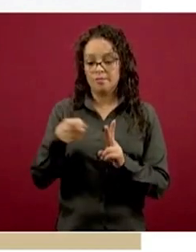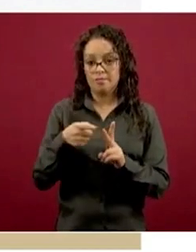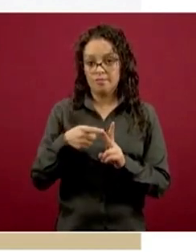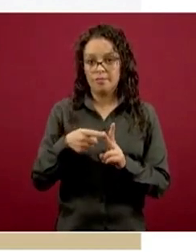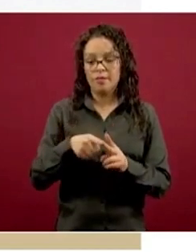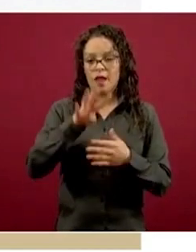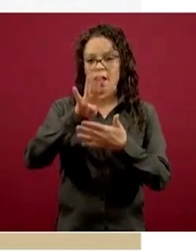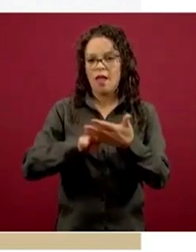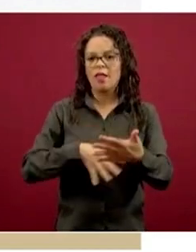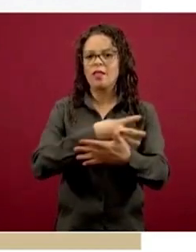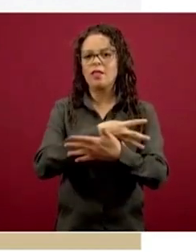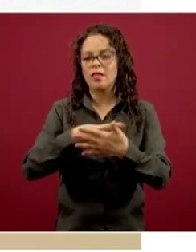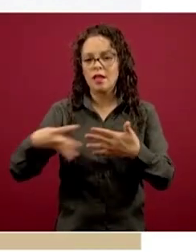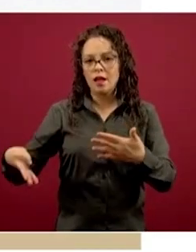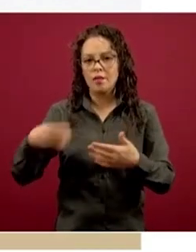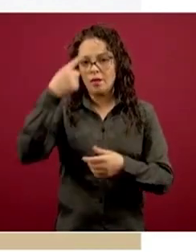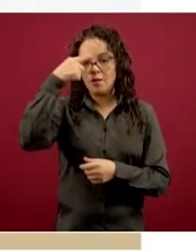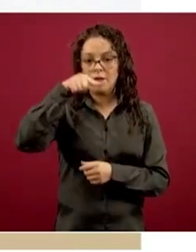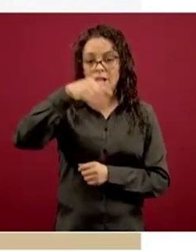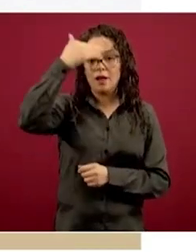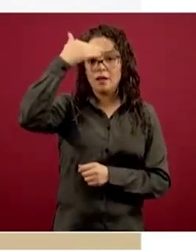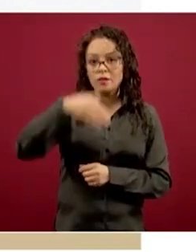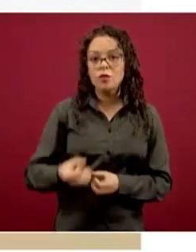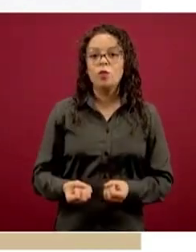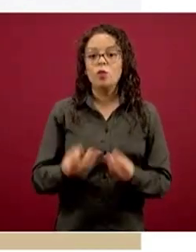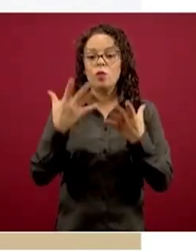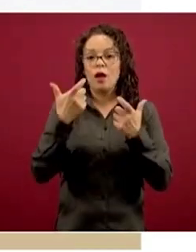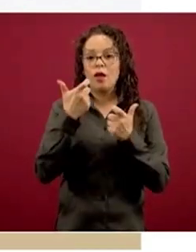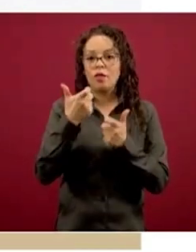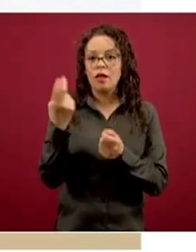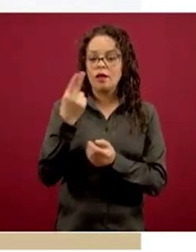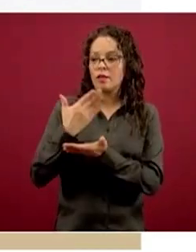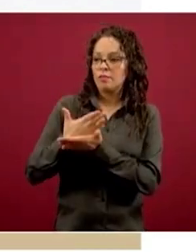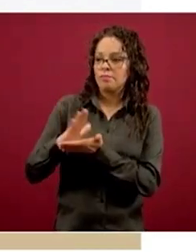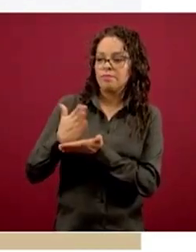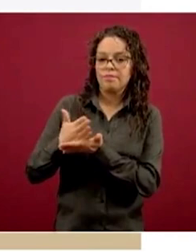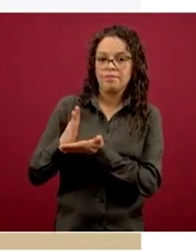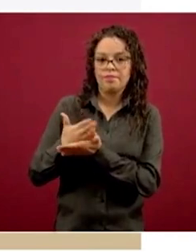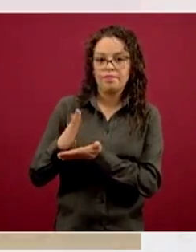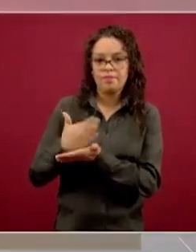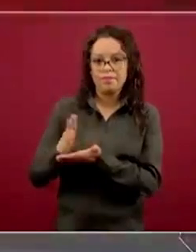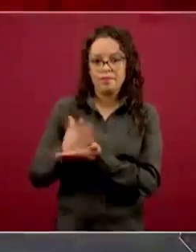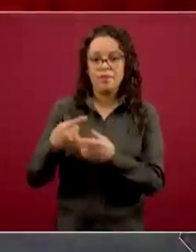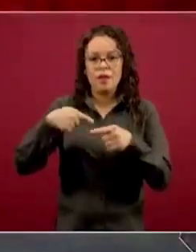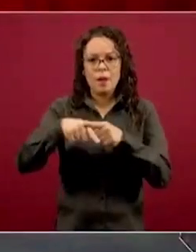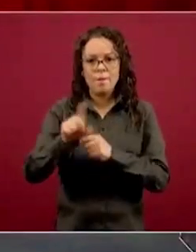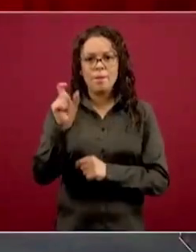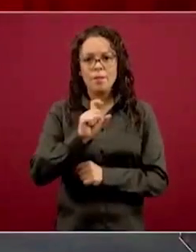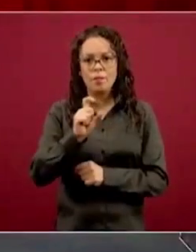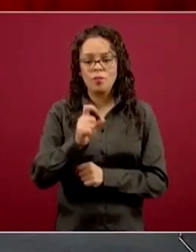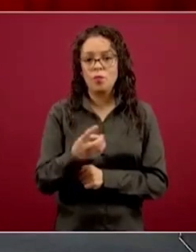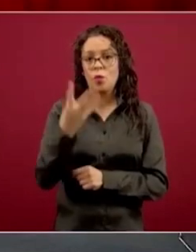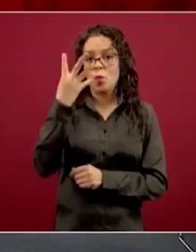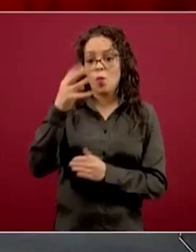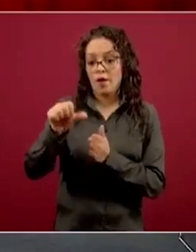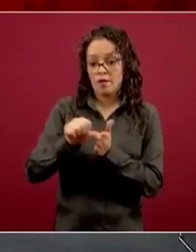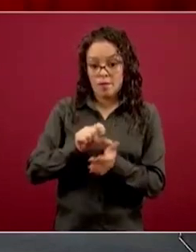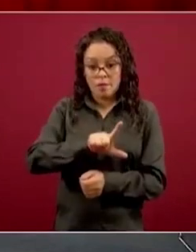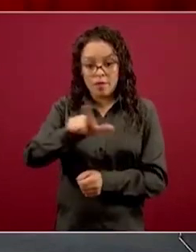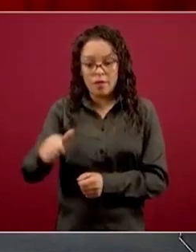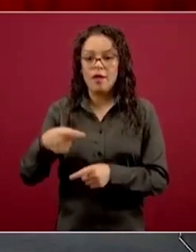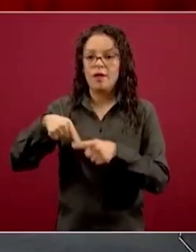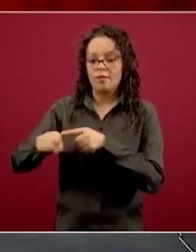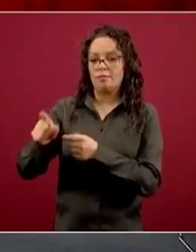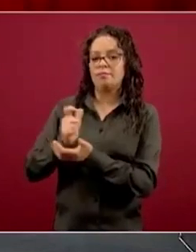es decir, lo que van a tener que ir pagando a partir del cuarto mes de capital y de intereses. ¿Cuál es el interés? Pues son